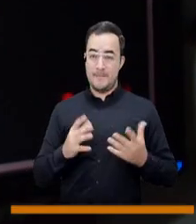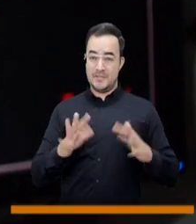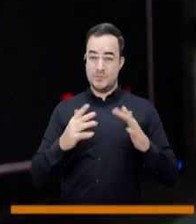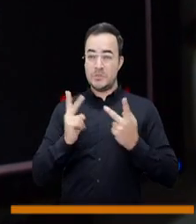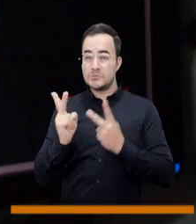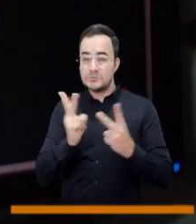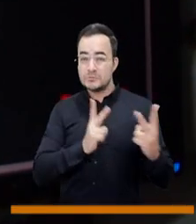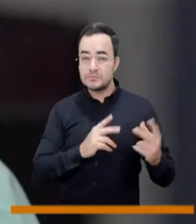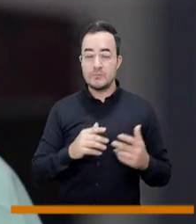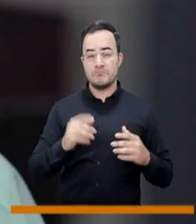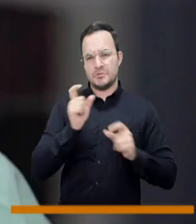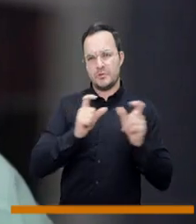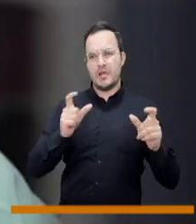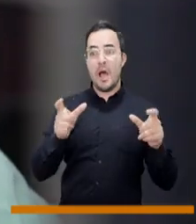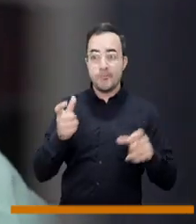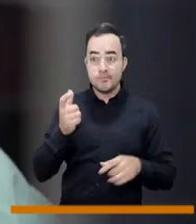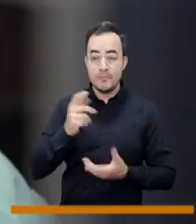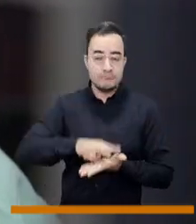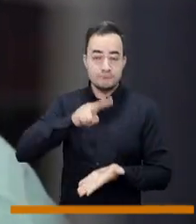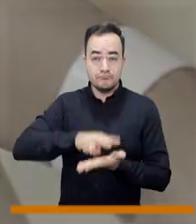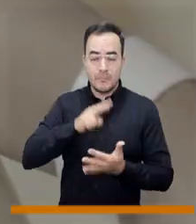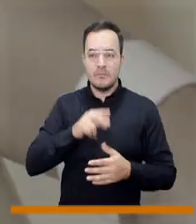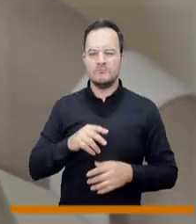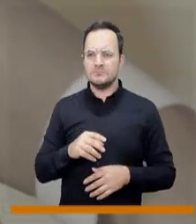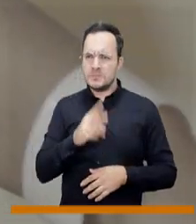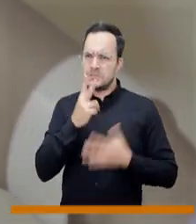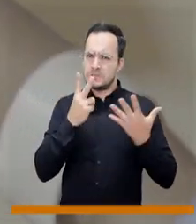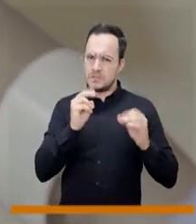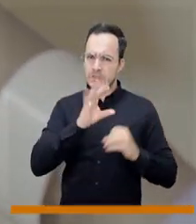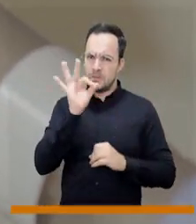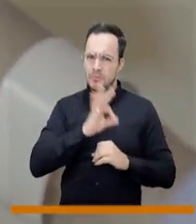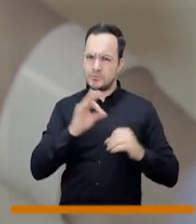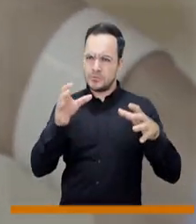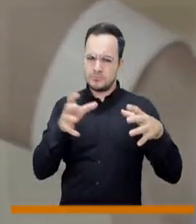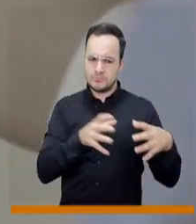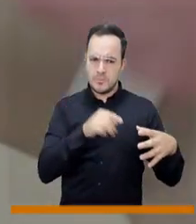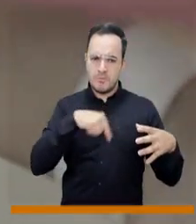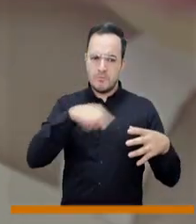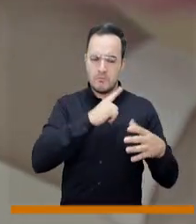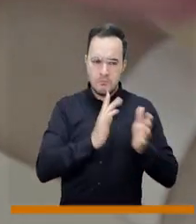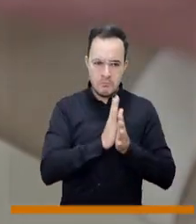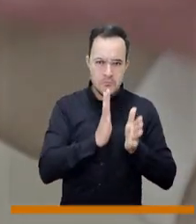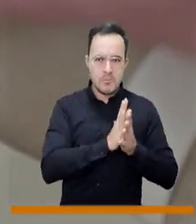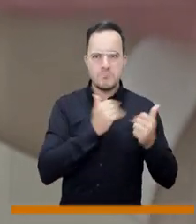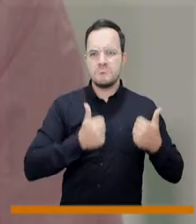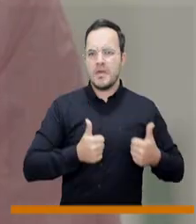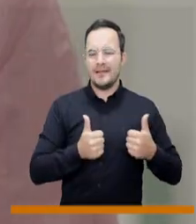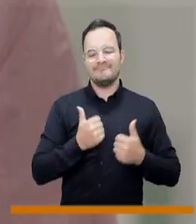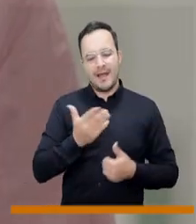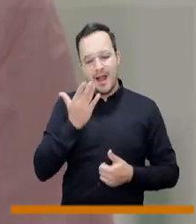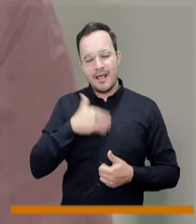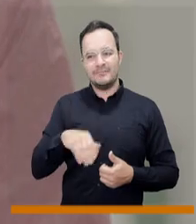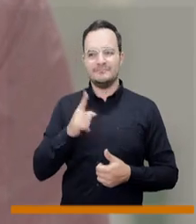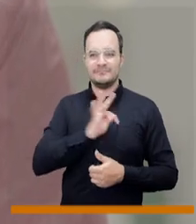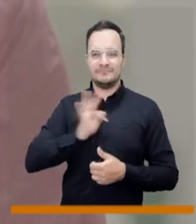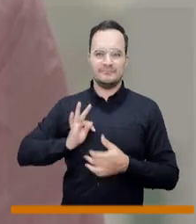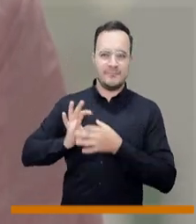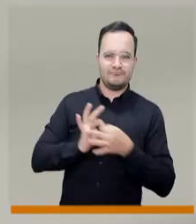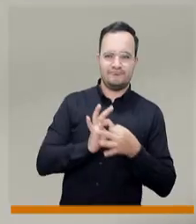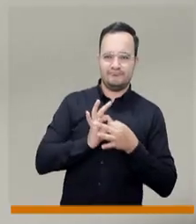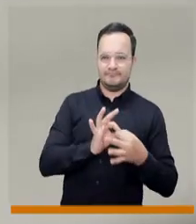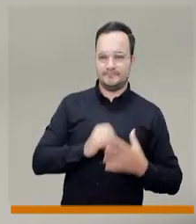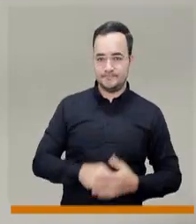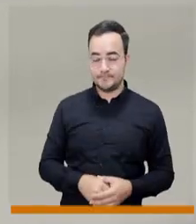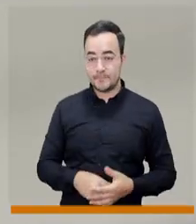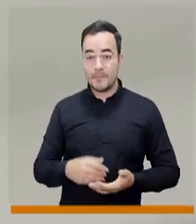hasta el 70% de las personas con epilepsia pueden llevar una vida normal si reciben el tratamiento. La